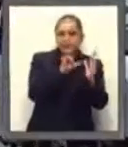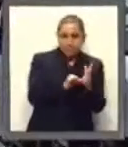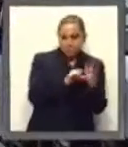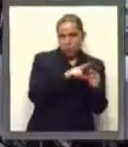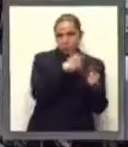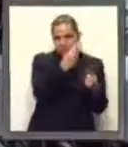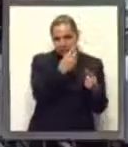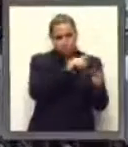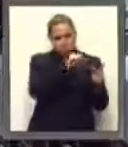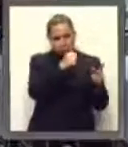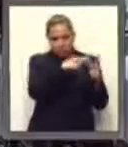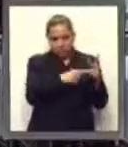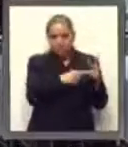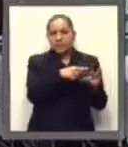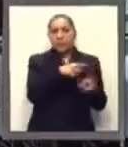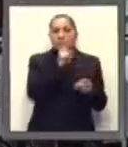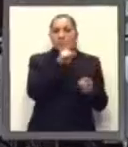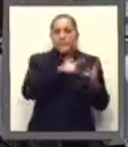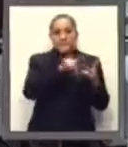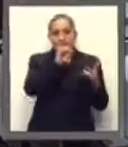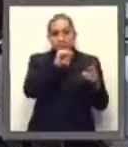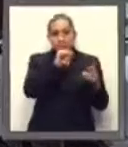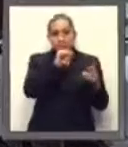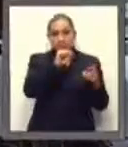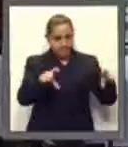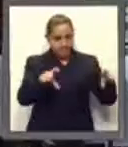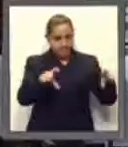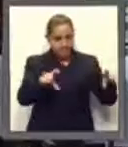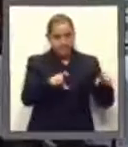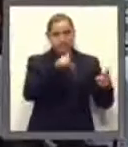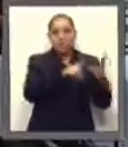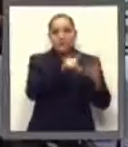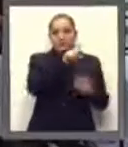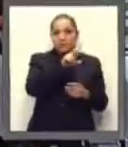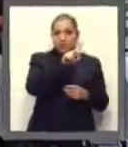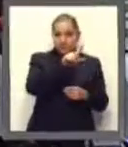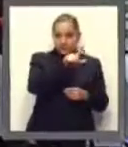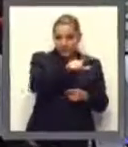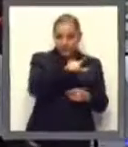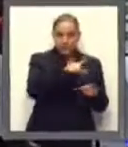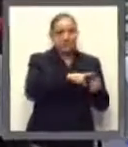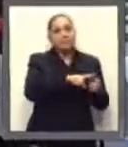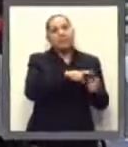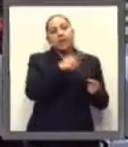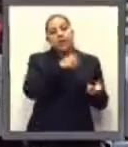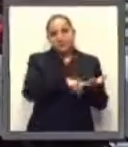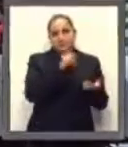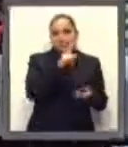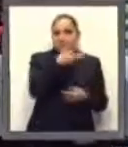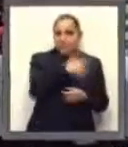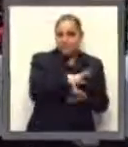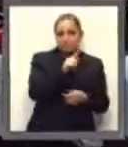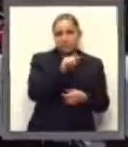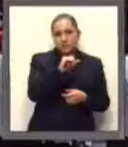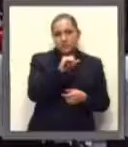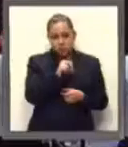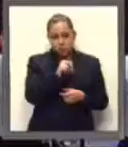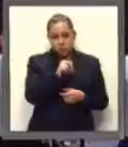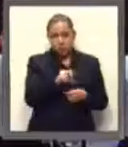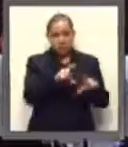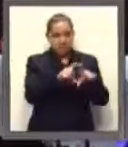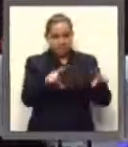60, último párrafo, 136, 251 y décimo transitorio, fracción cuarta,